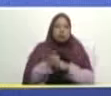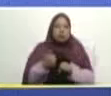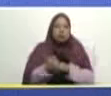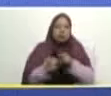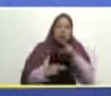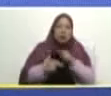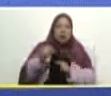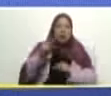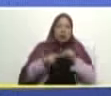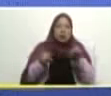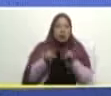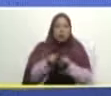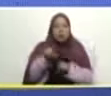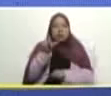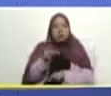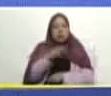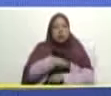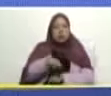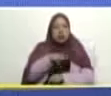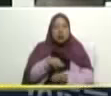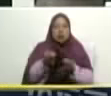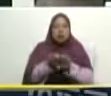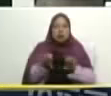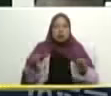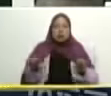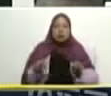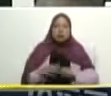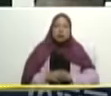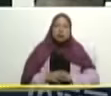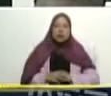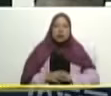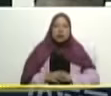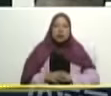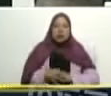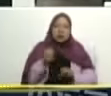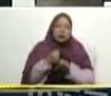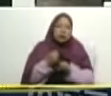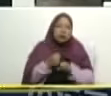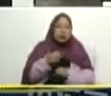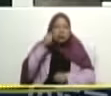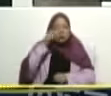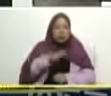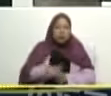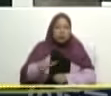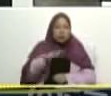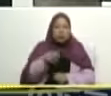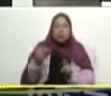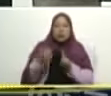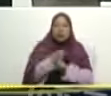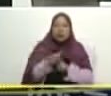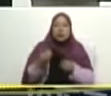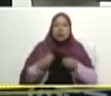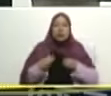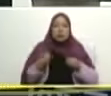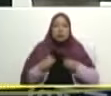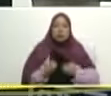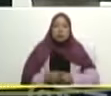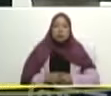construyendo las misiones educativas Robinson Rivas Sucre que están allí batallando vivas